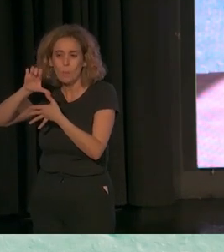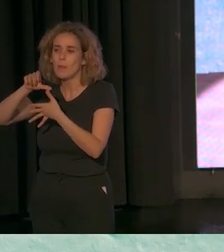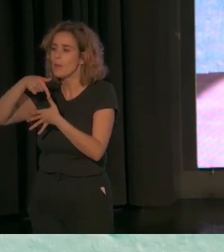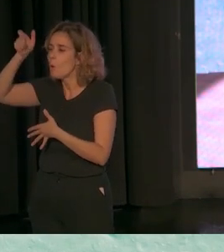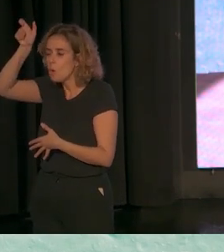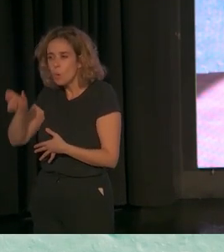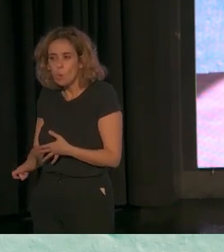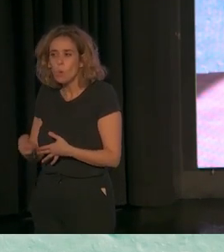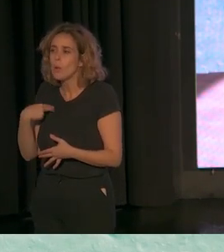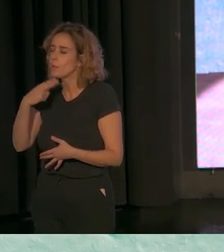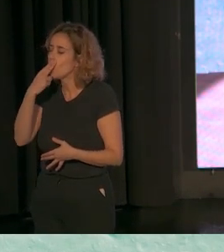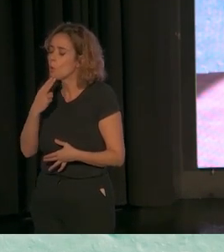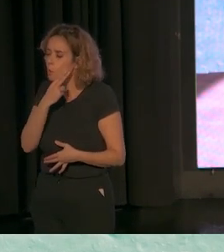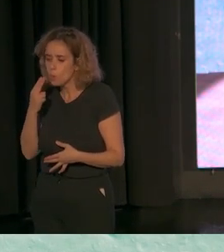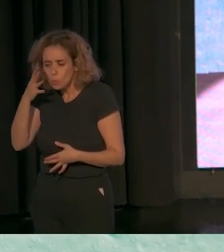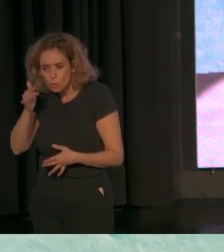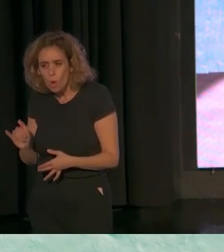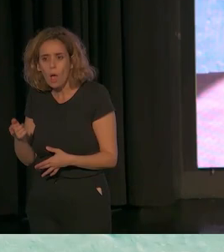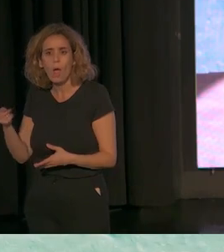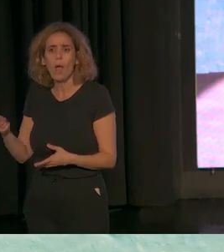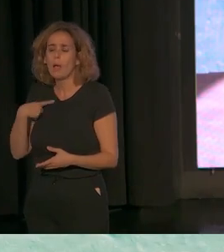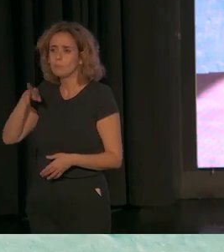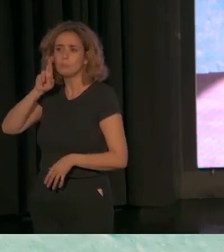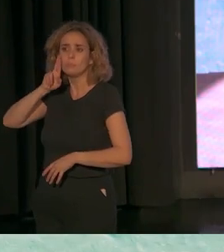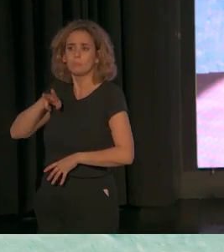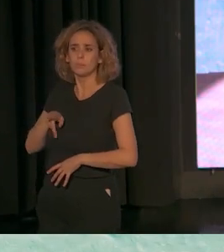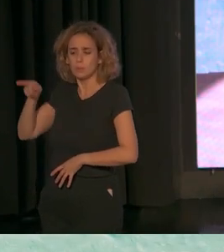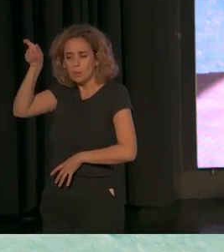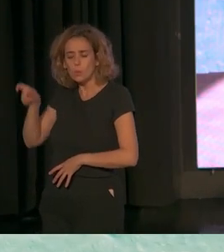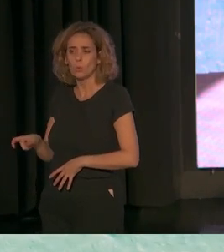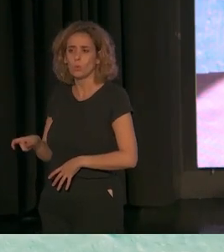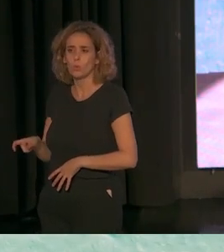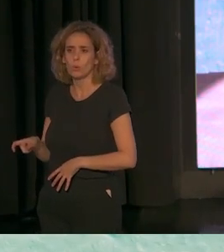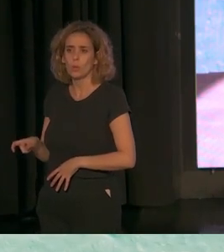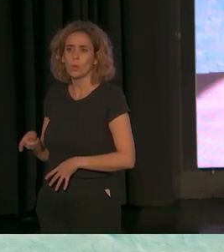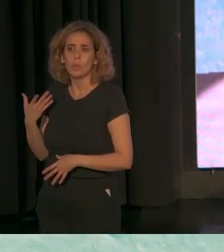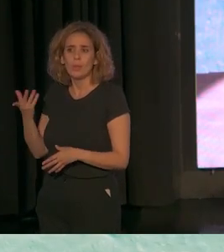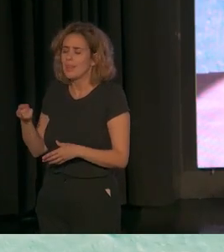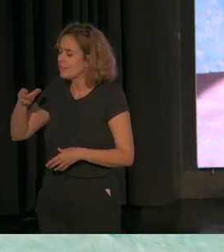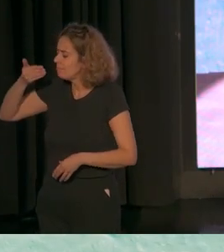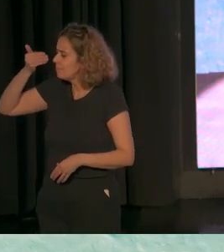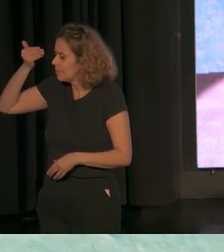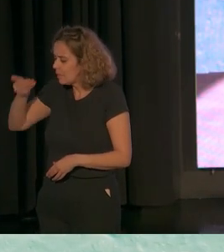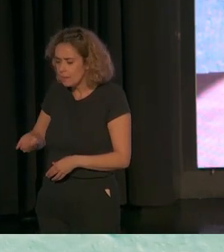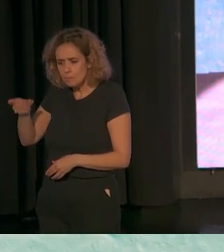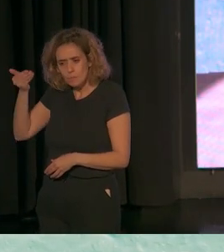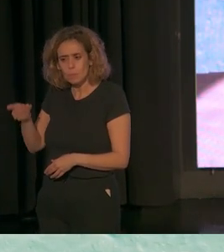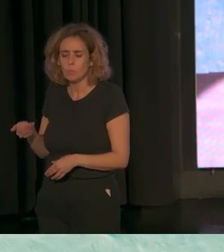una persona comprometida, pero que hay que reconocer, evidentemente, un componente importante